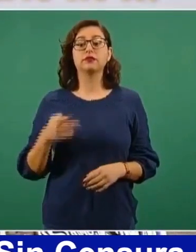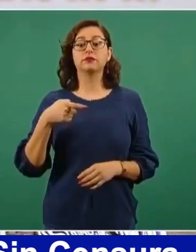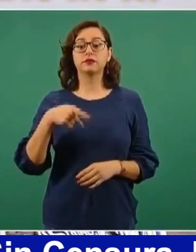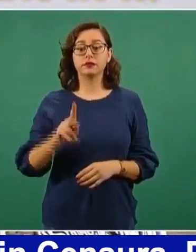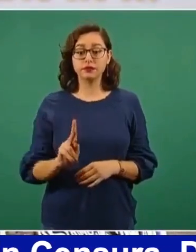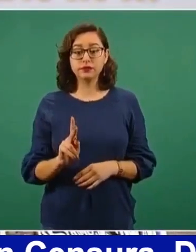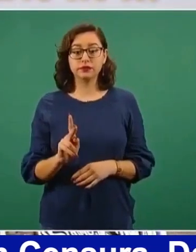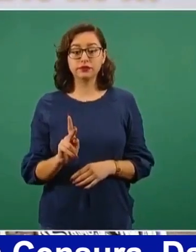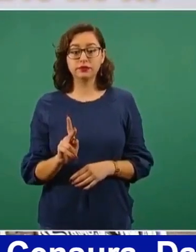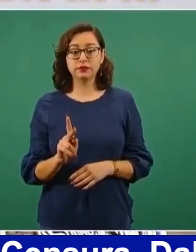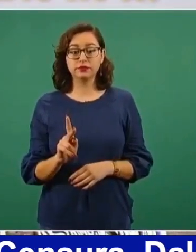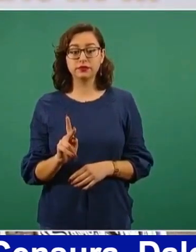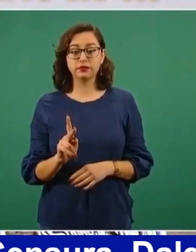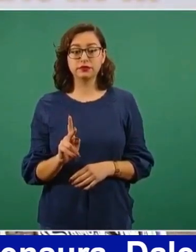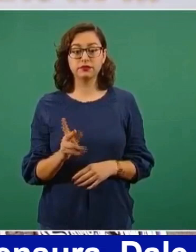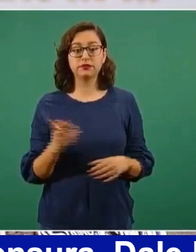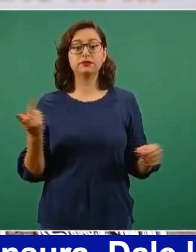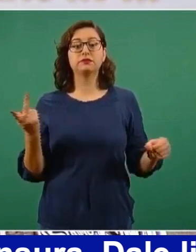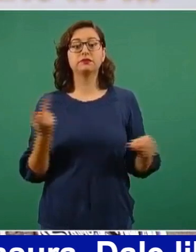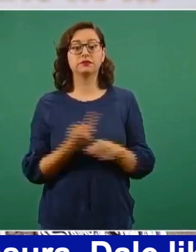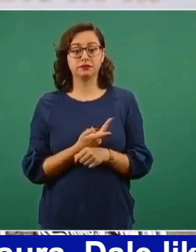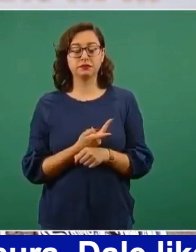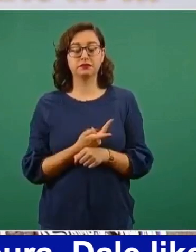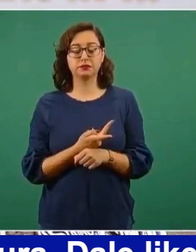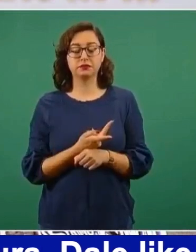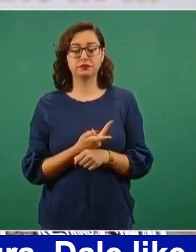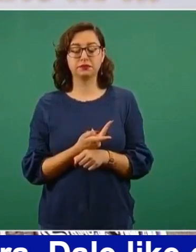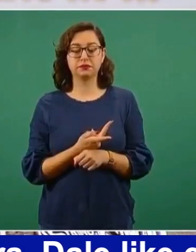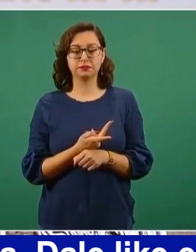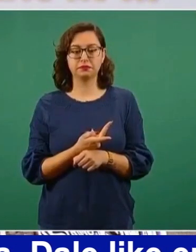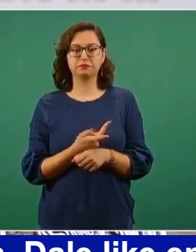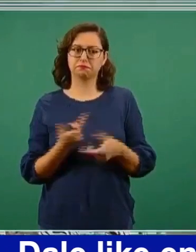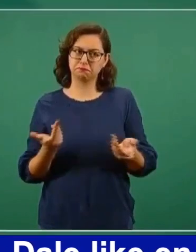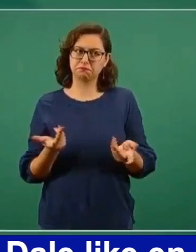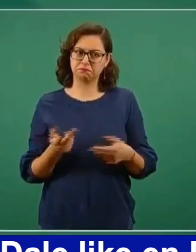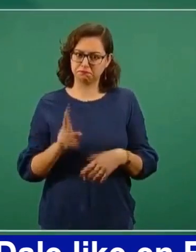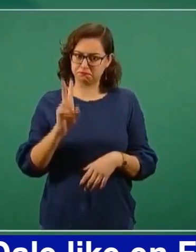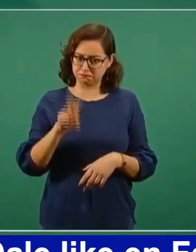y es un tema interesante,